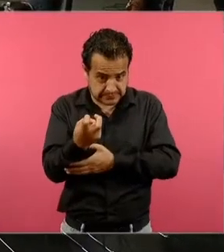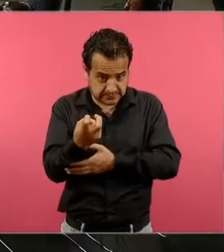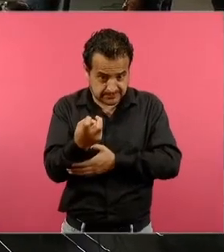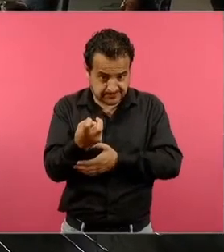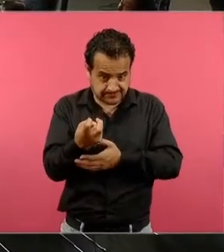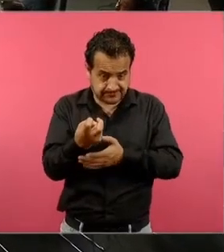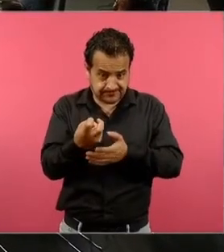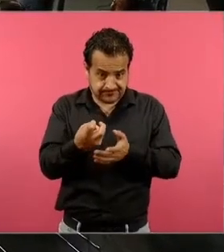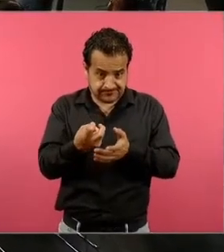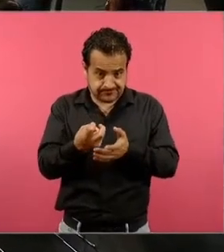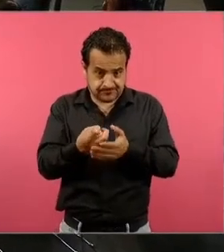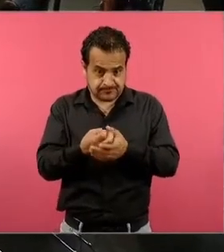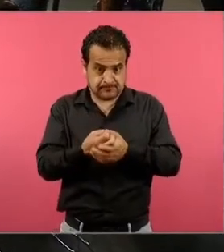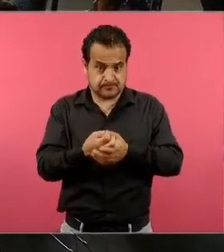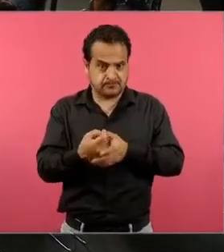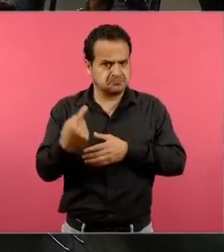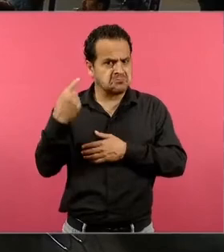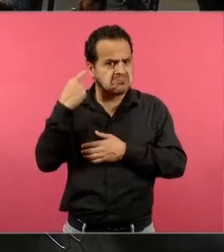movimiento ciudadano